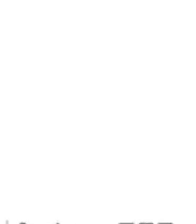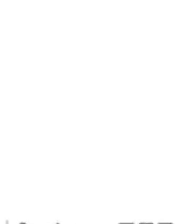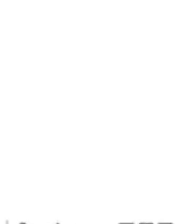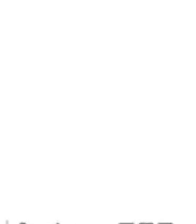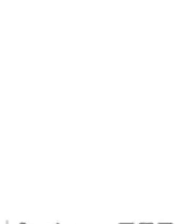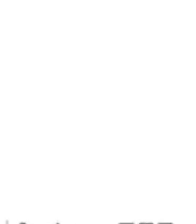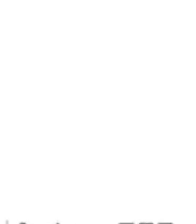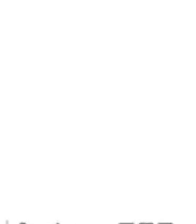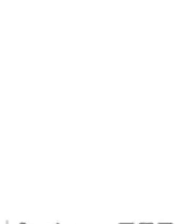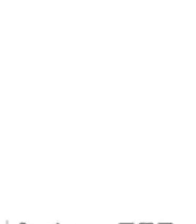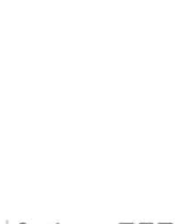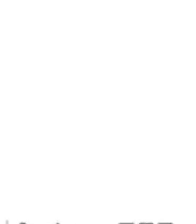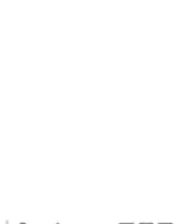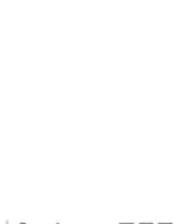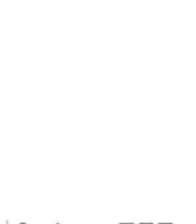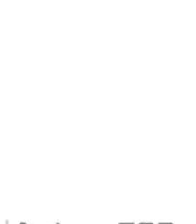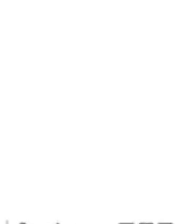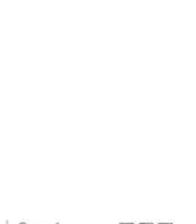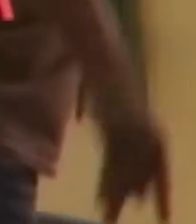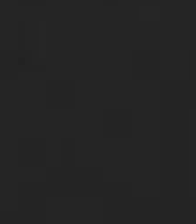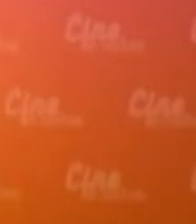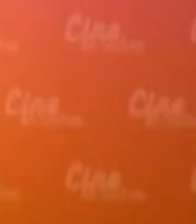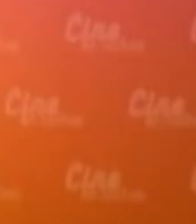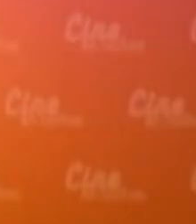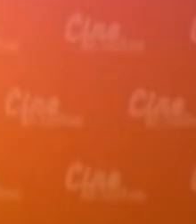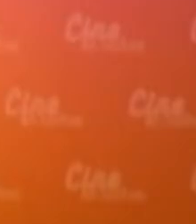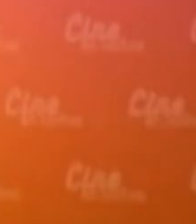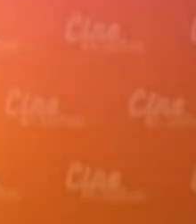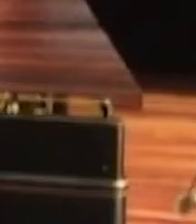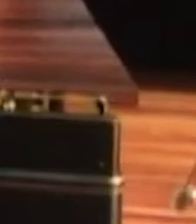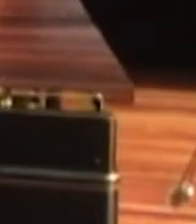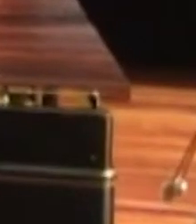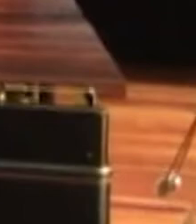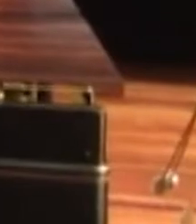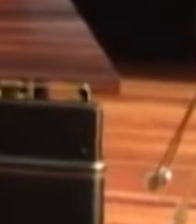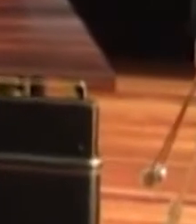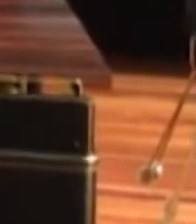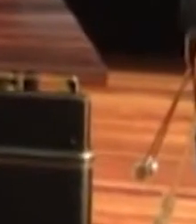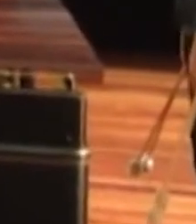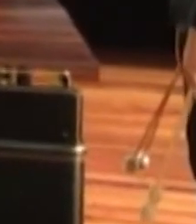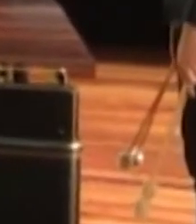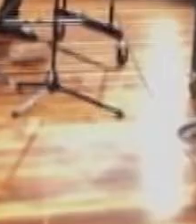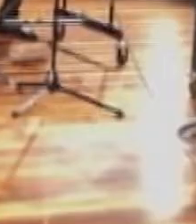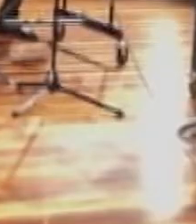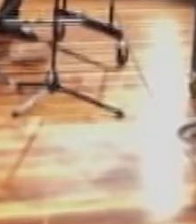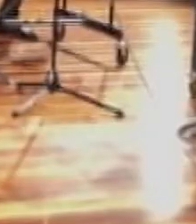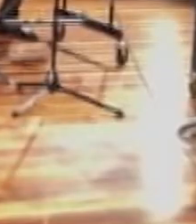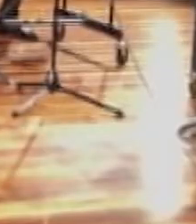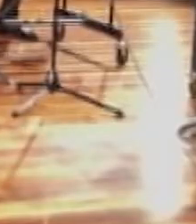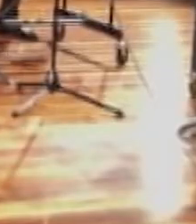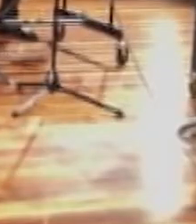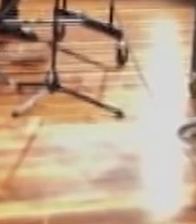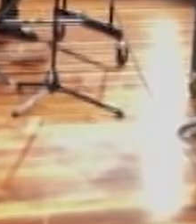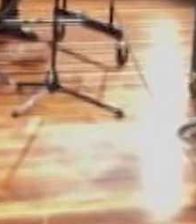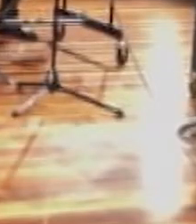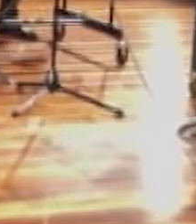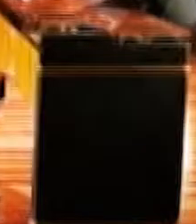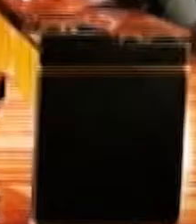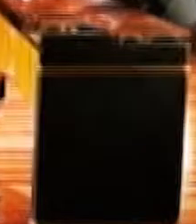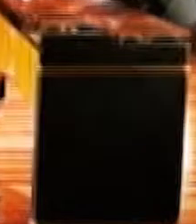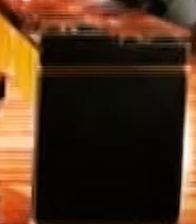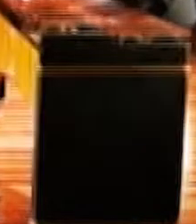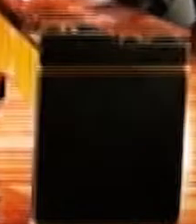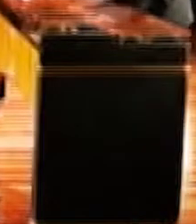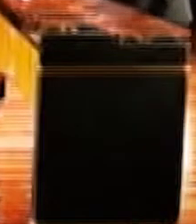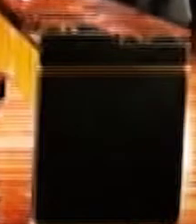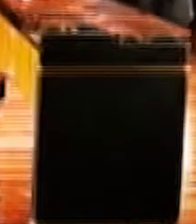Nacional Juntos Somos Progreso En Cine en Cortos Este domingo 18 de abril A las 11 de la